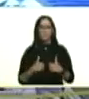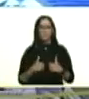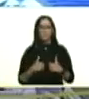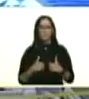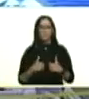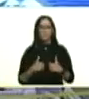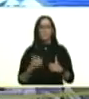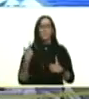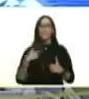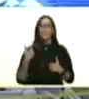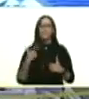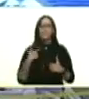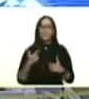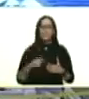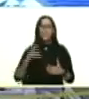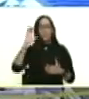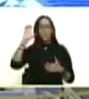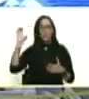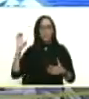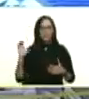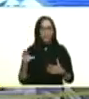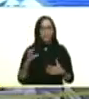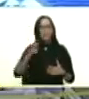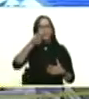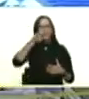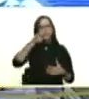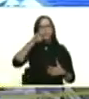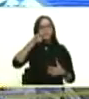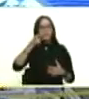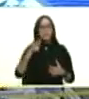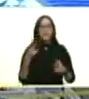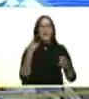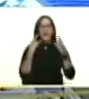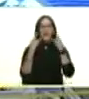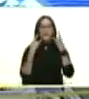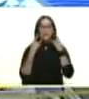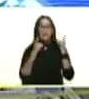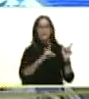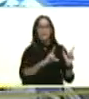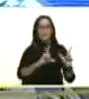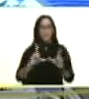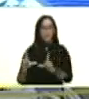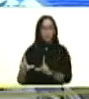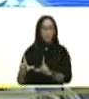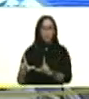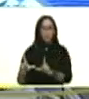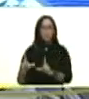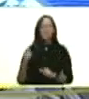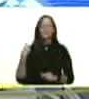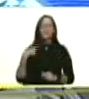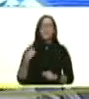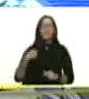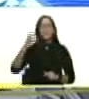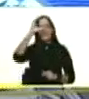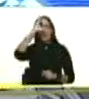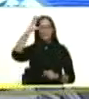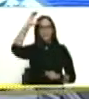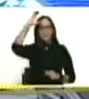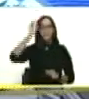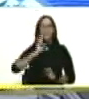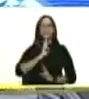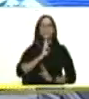tener los estados mayores alerta y preparados tener la capacidad de